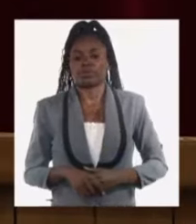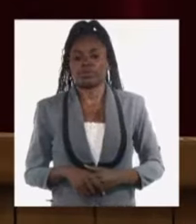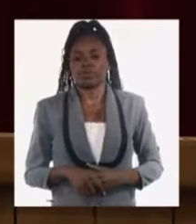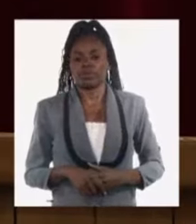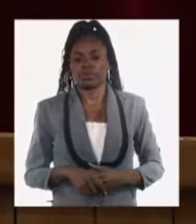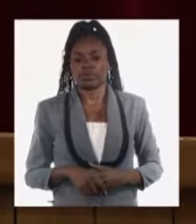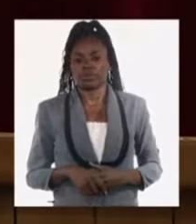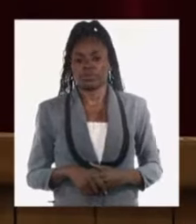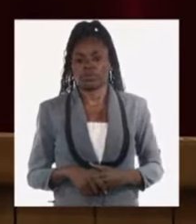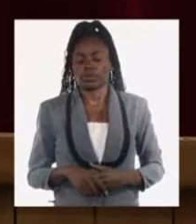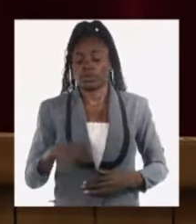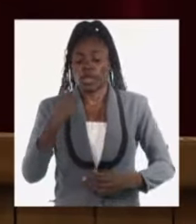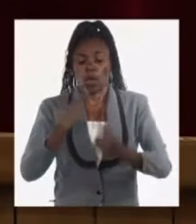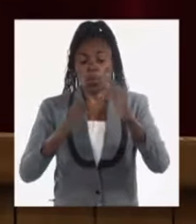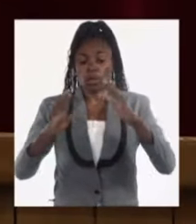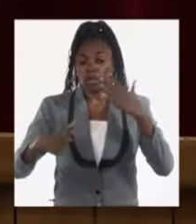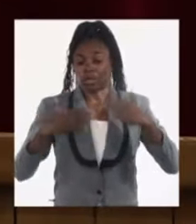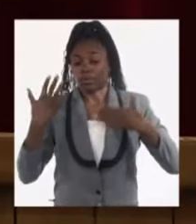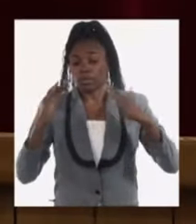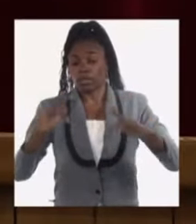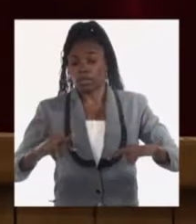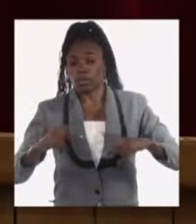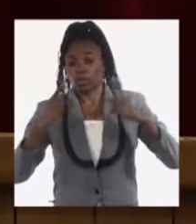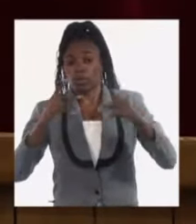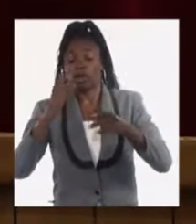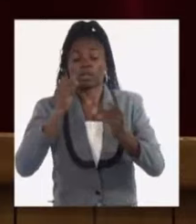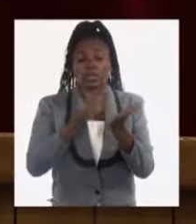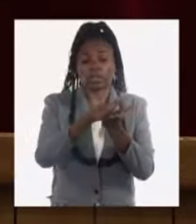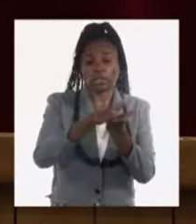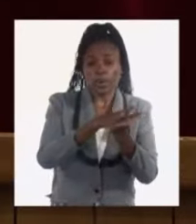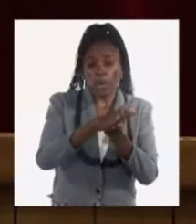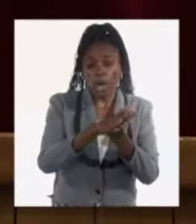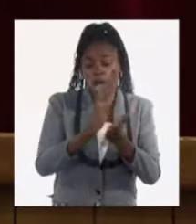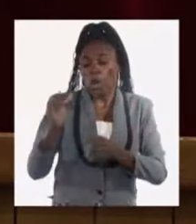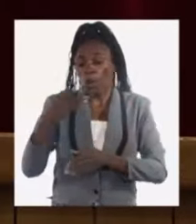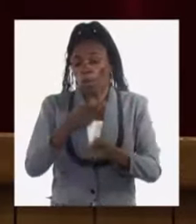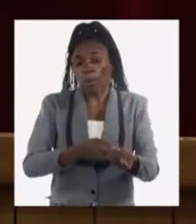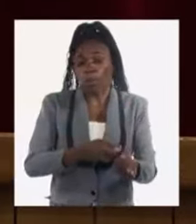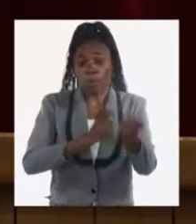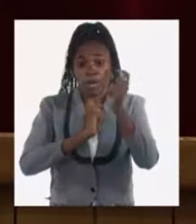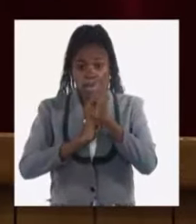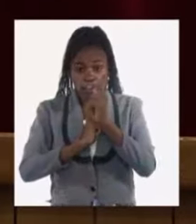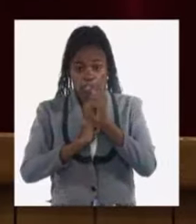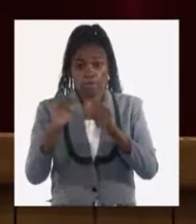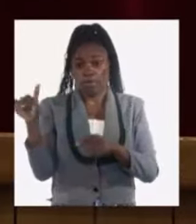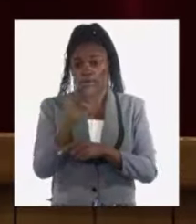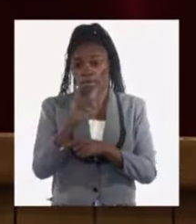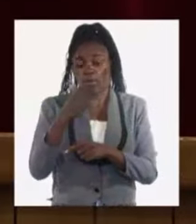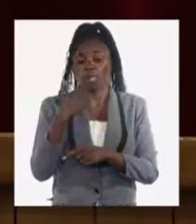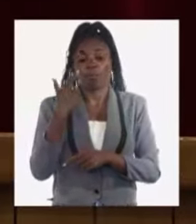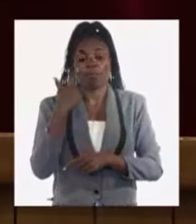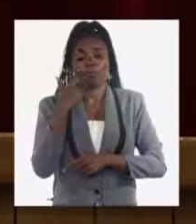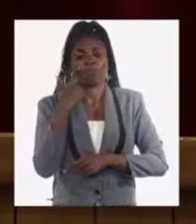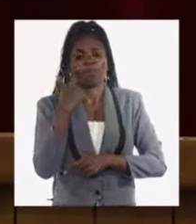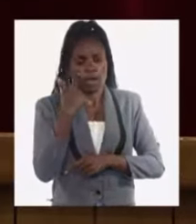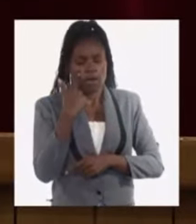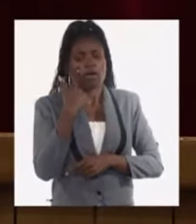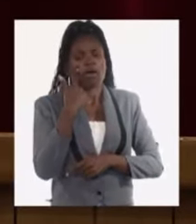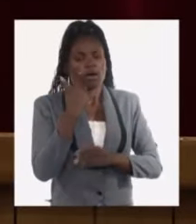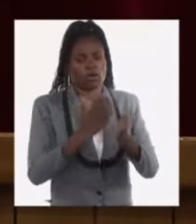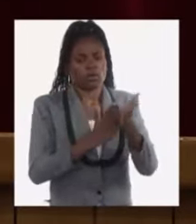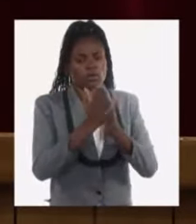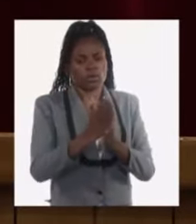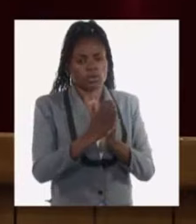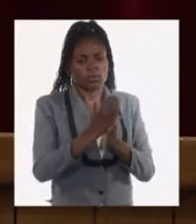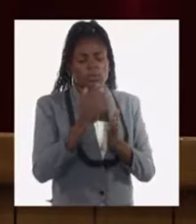Hay recuperación de algunas actividades que ahí se expresan, como el tabaco, los productos de la pesca, y también se han venido dando pasos en